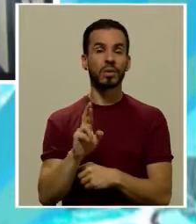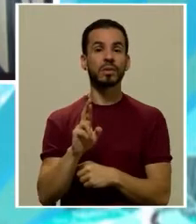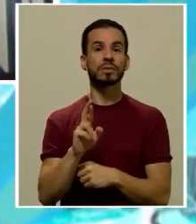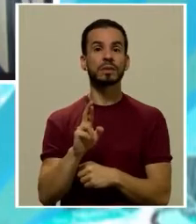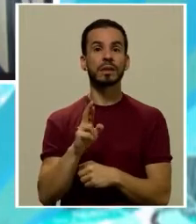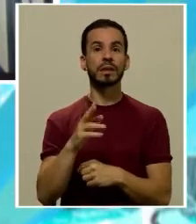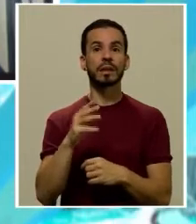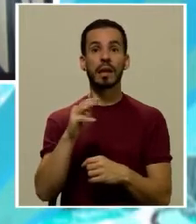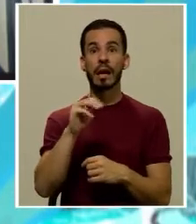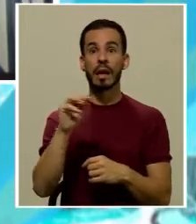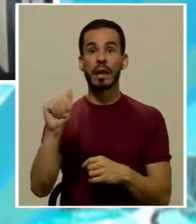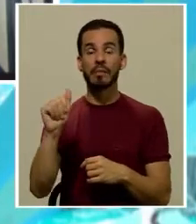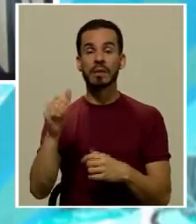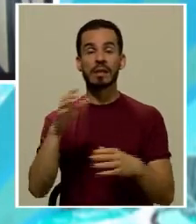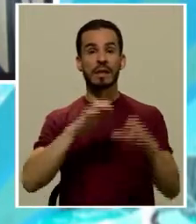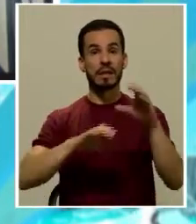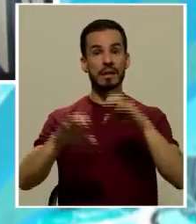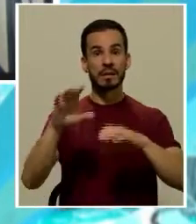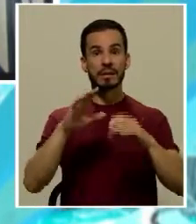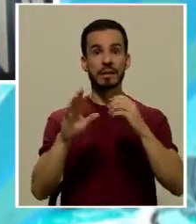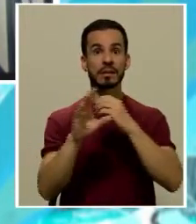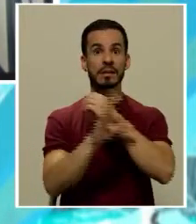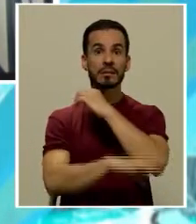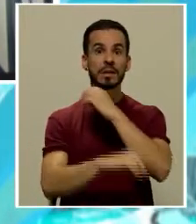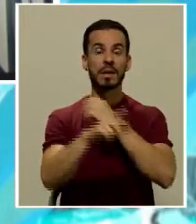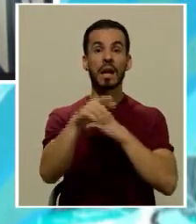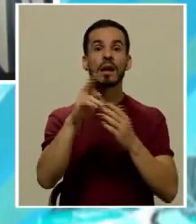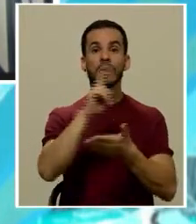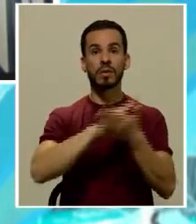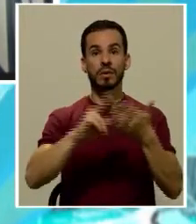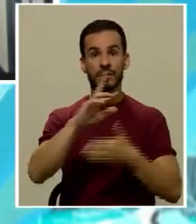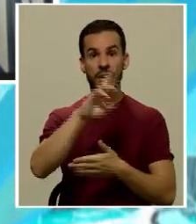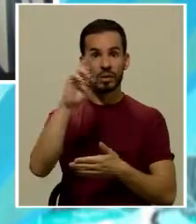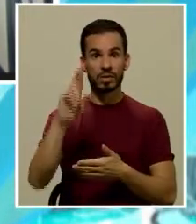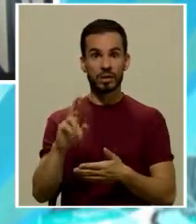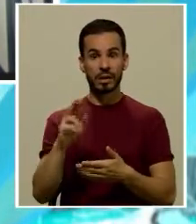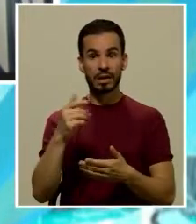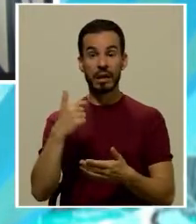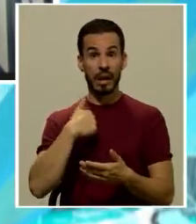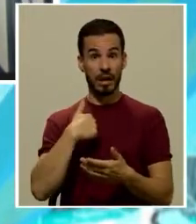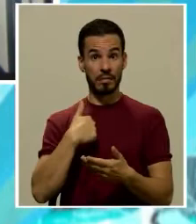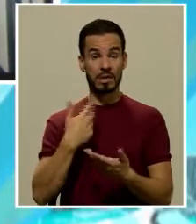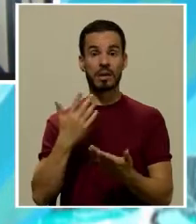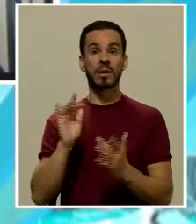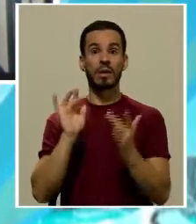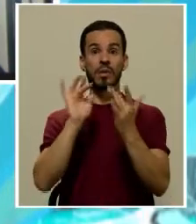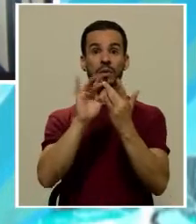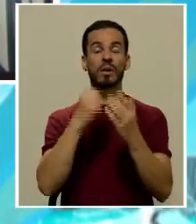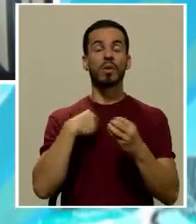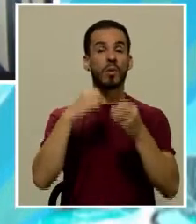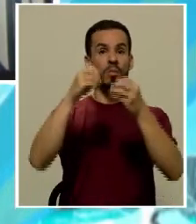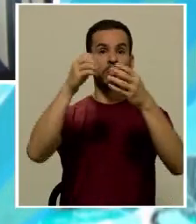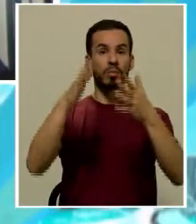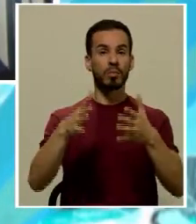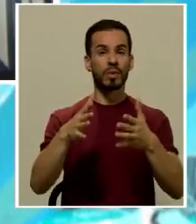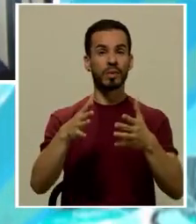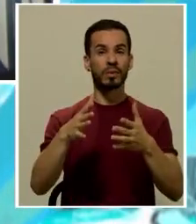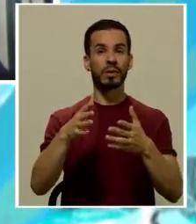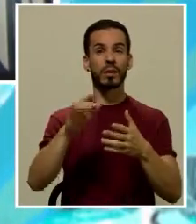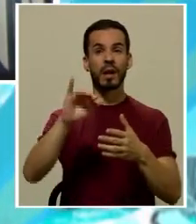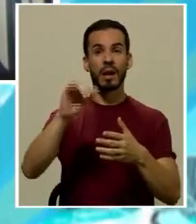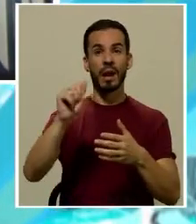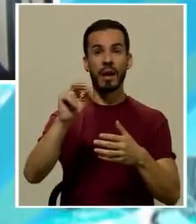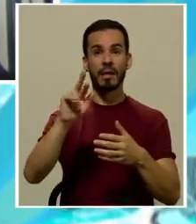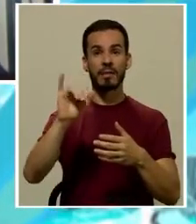en la maestría de ciencias penales de la Universidad de Costa Rica. En mi caso, quien me puso en contacto con este tema fue mi profesor, el